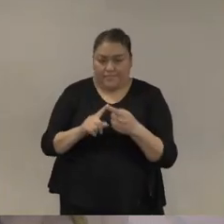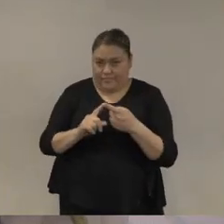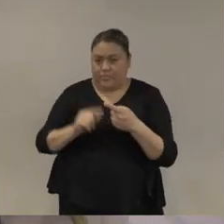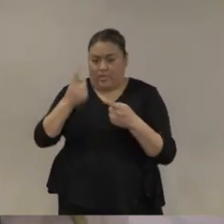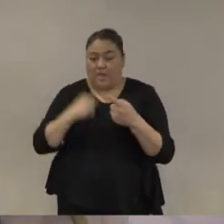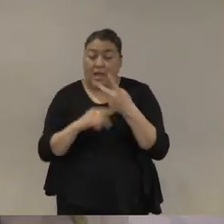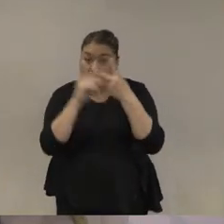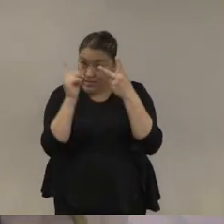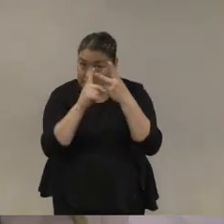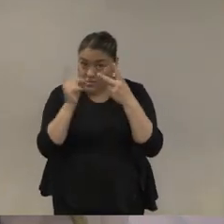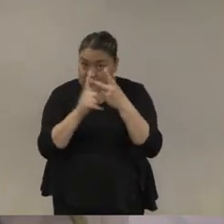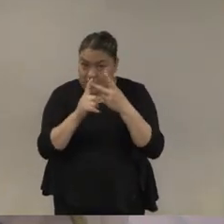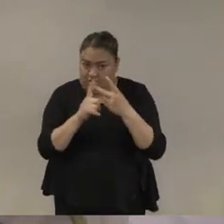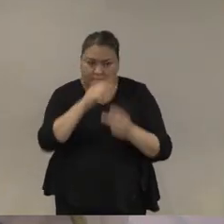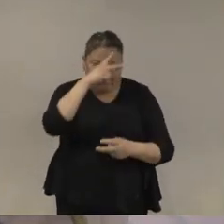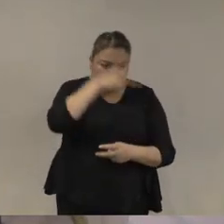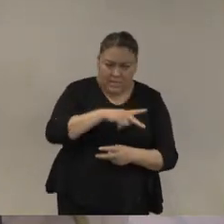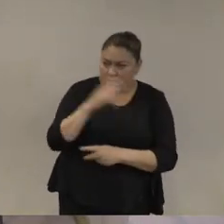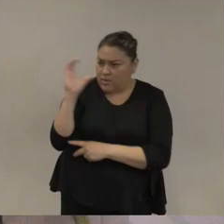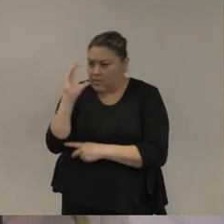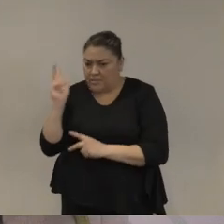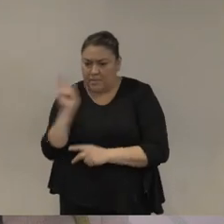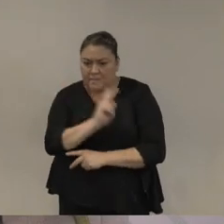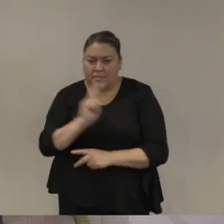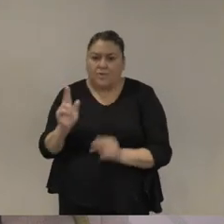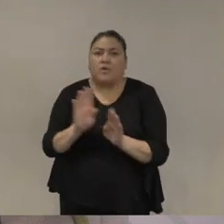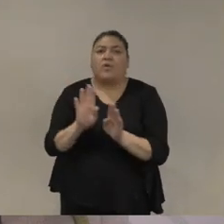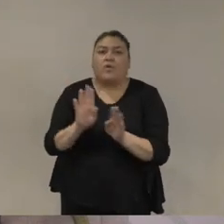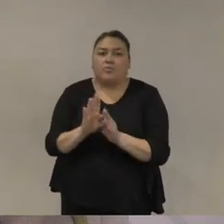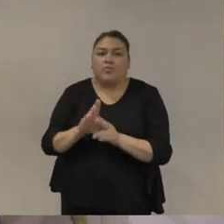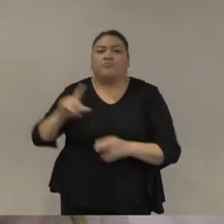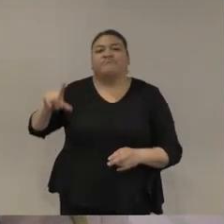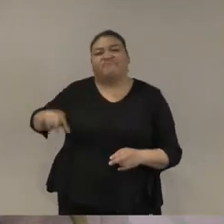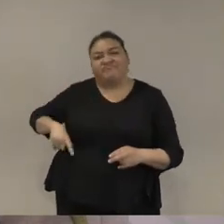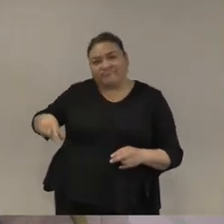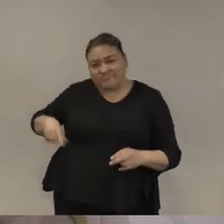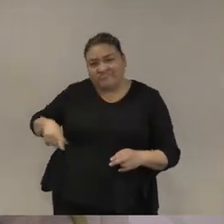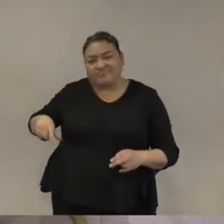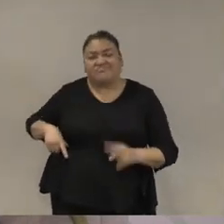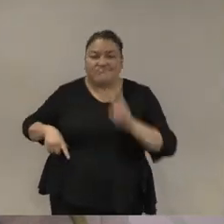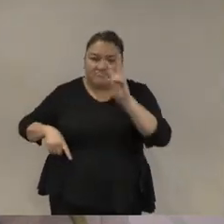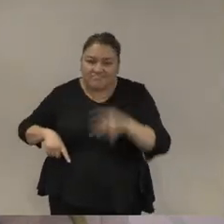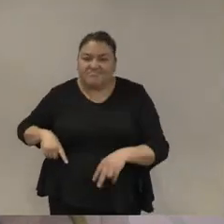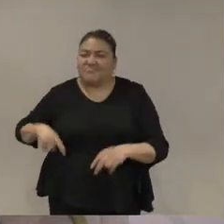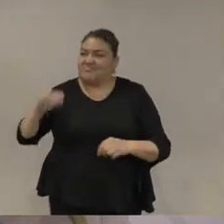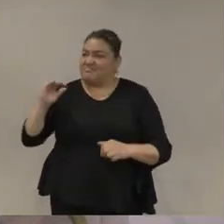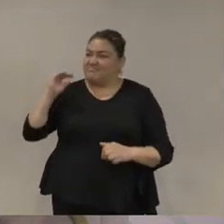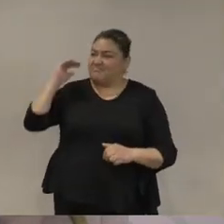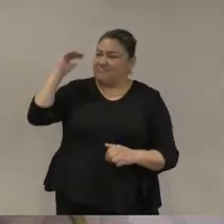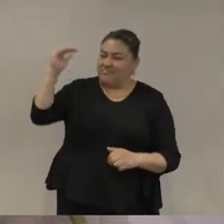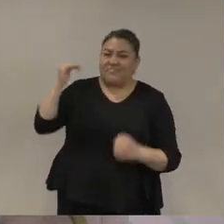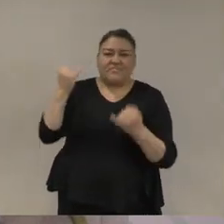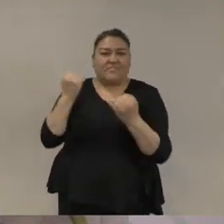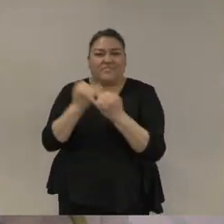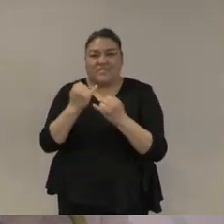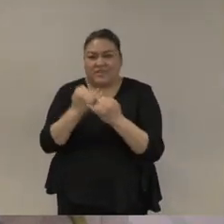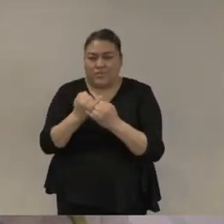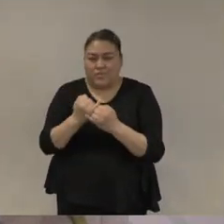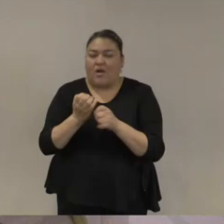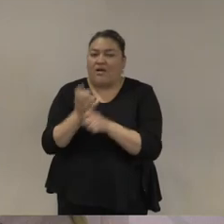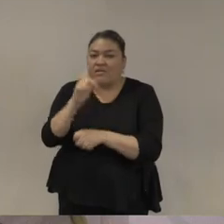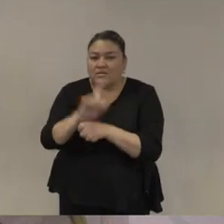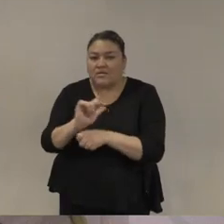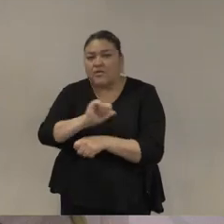clara es también la dependencia de las élites civiles tanto estatales como